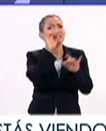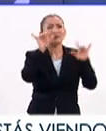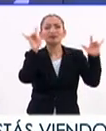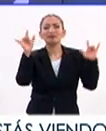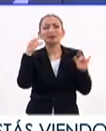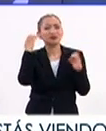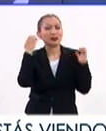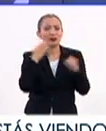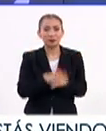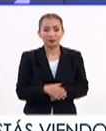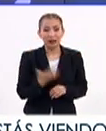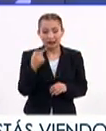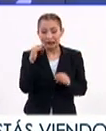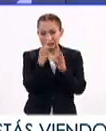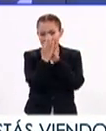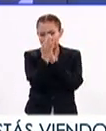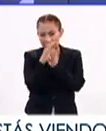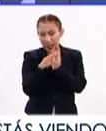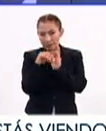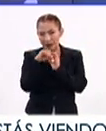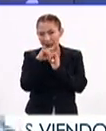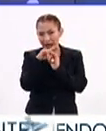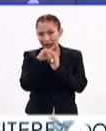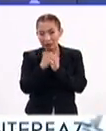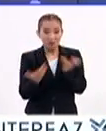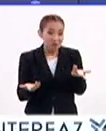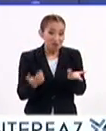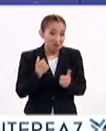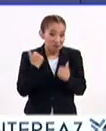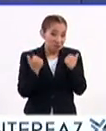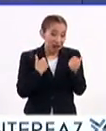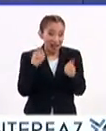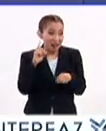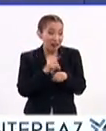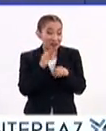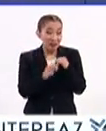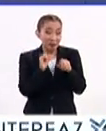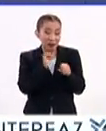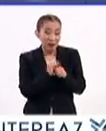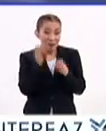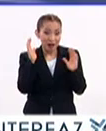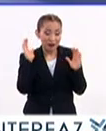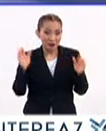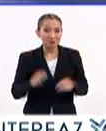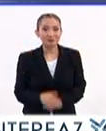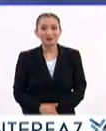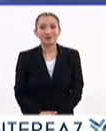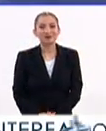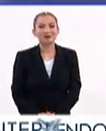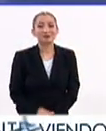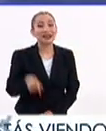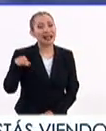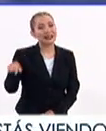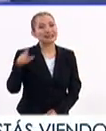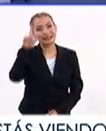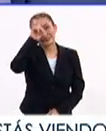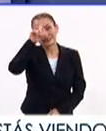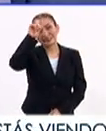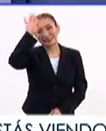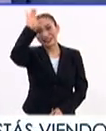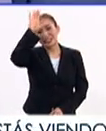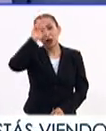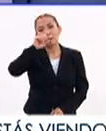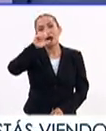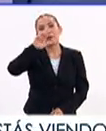serie de exposiciones magníficas que está justamente enfrente del Palacio de Minería. Así que pasarse un fin de semana espléndoroso ahí. Pues ahí está la recomendación